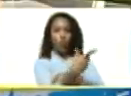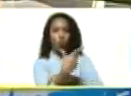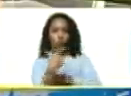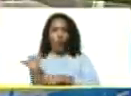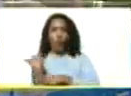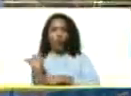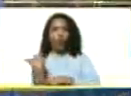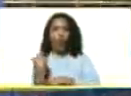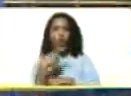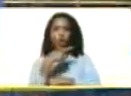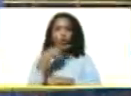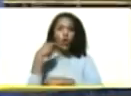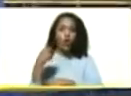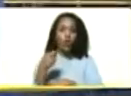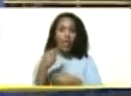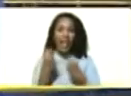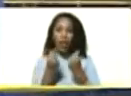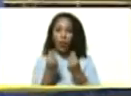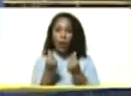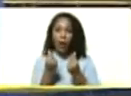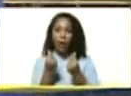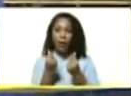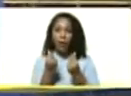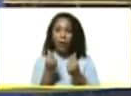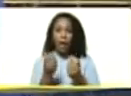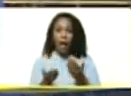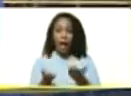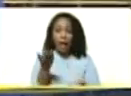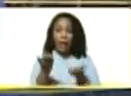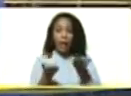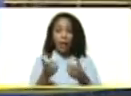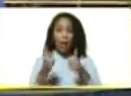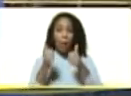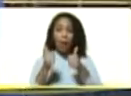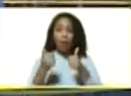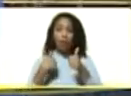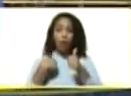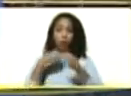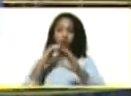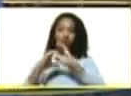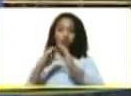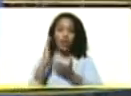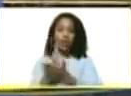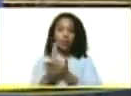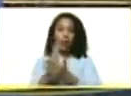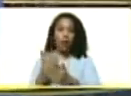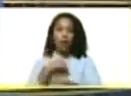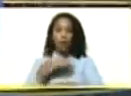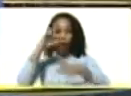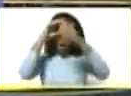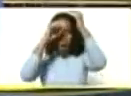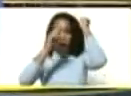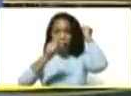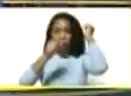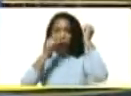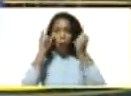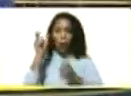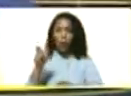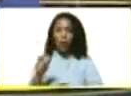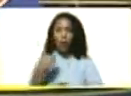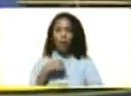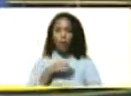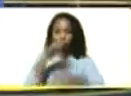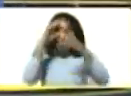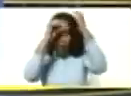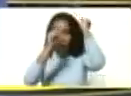Rusia está económicamente muy estable. Yo converso siempre con nuestro embajador Carlos Faría, nuestro